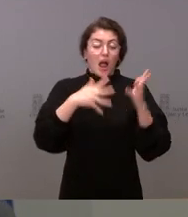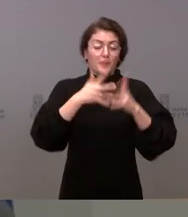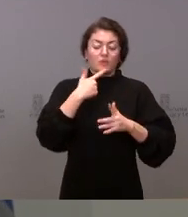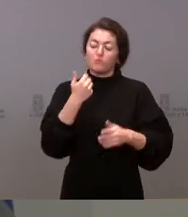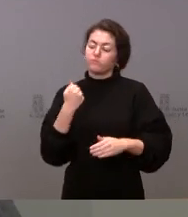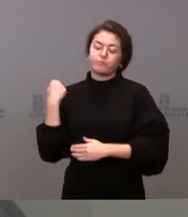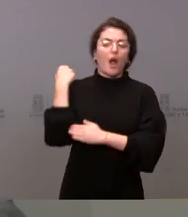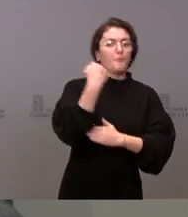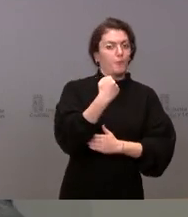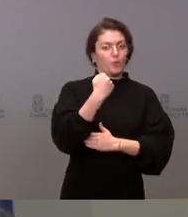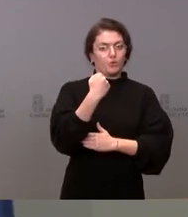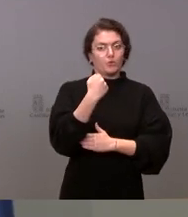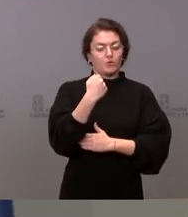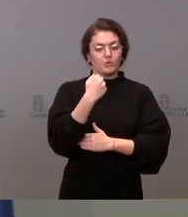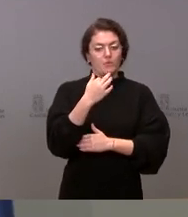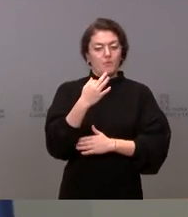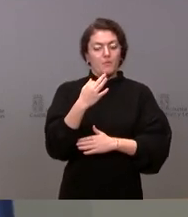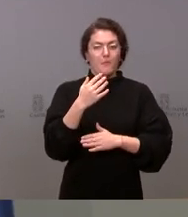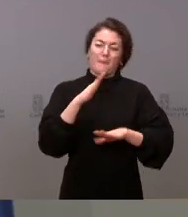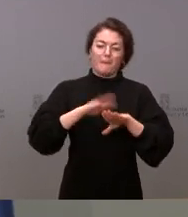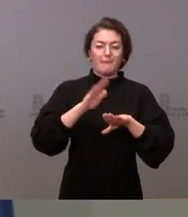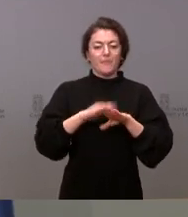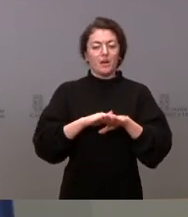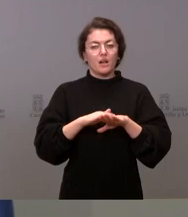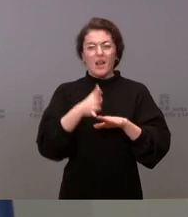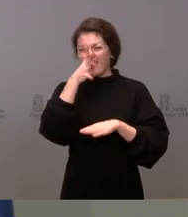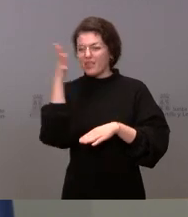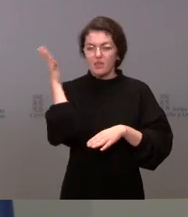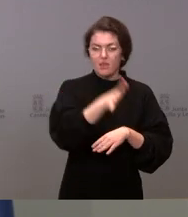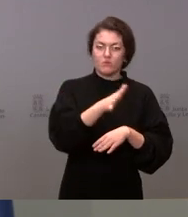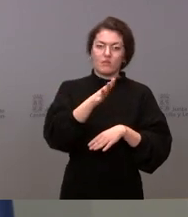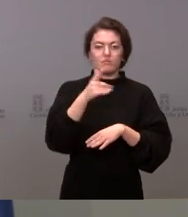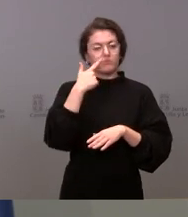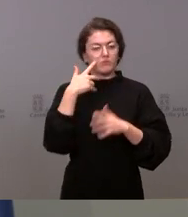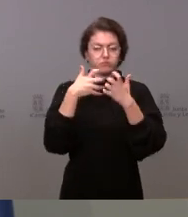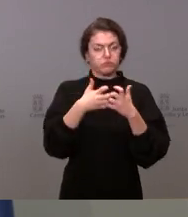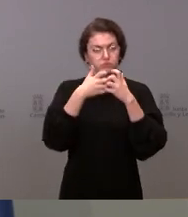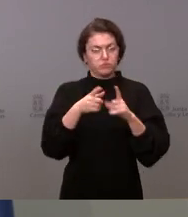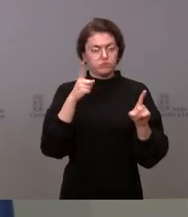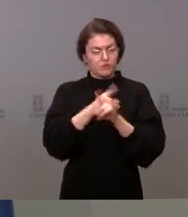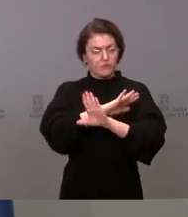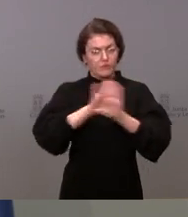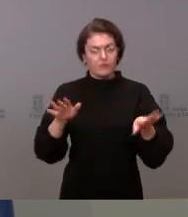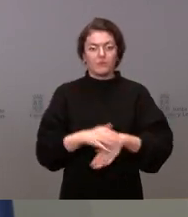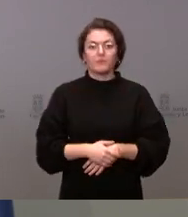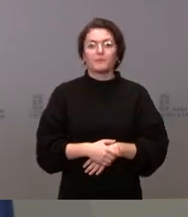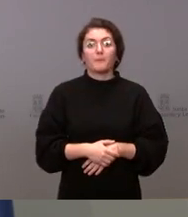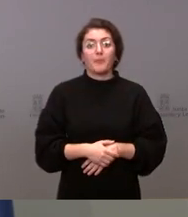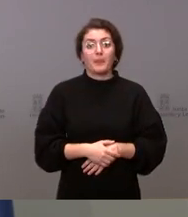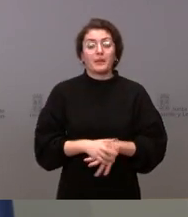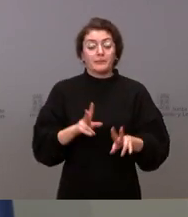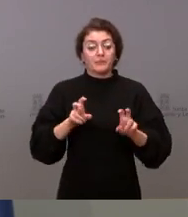denunciar, perseguir y acabar con esta lacra. Respecto a otro asunto de actualidad, que, como entenderán ustedes,